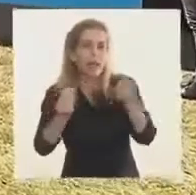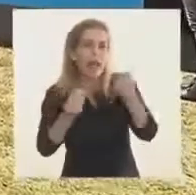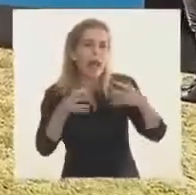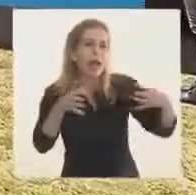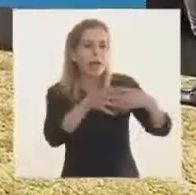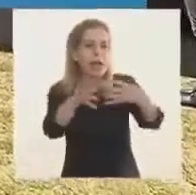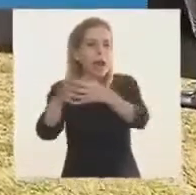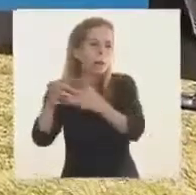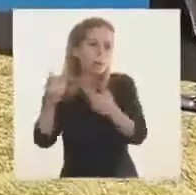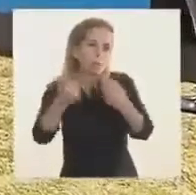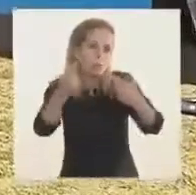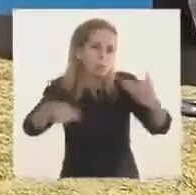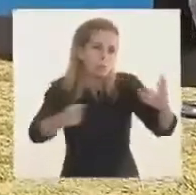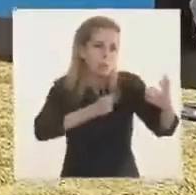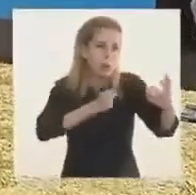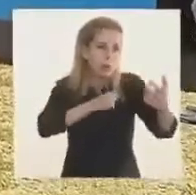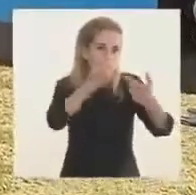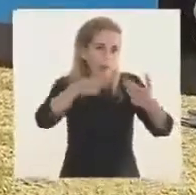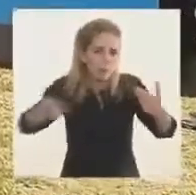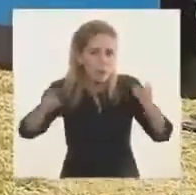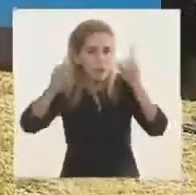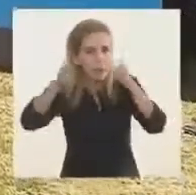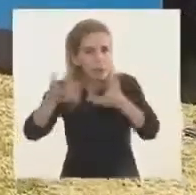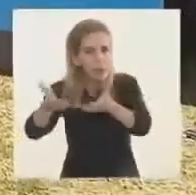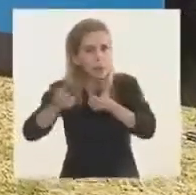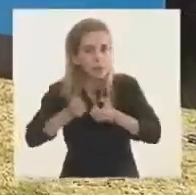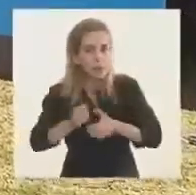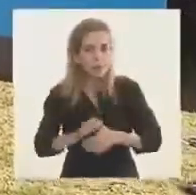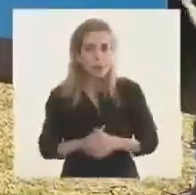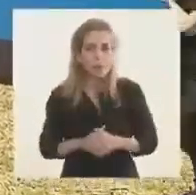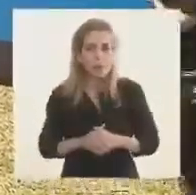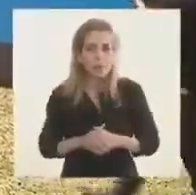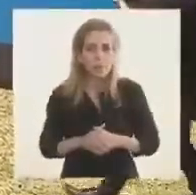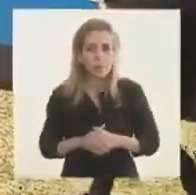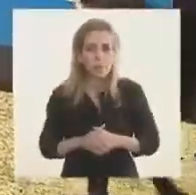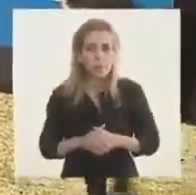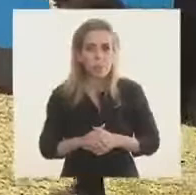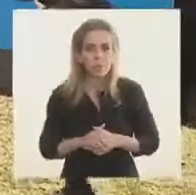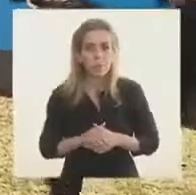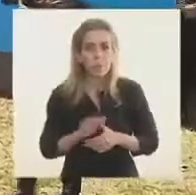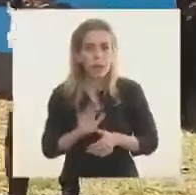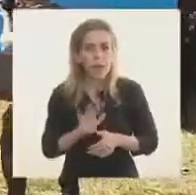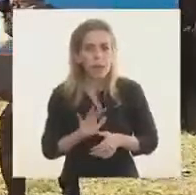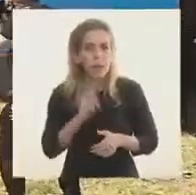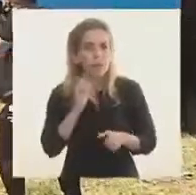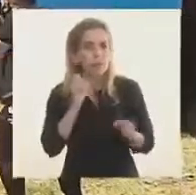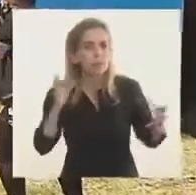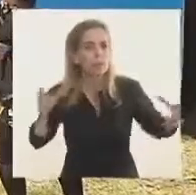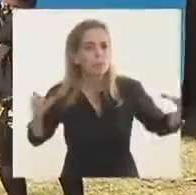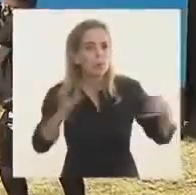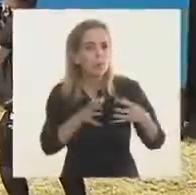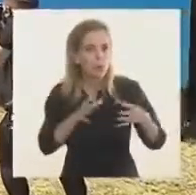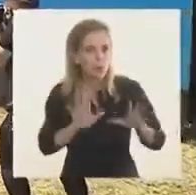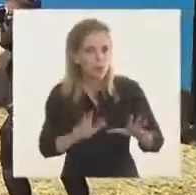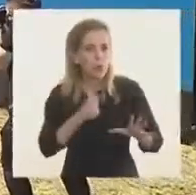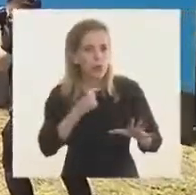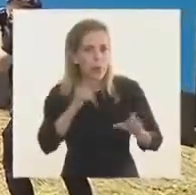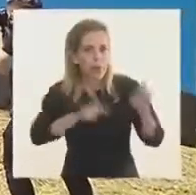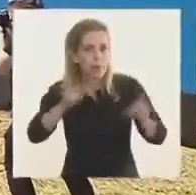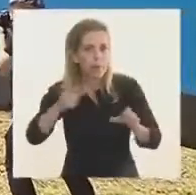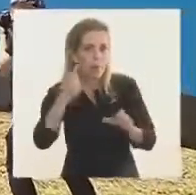acompañando de la mejor manera. Es la expresión que todos los santafesinos